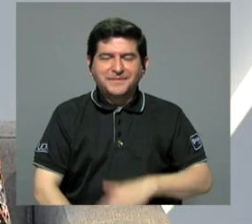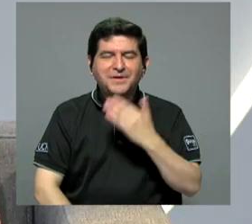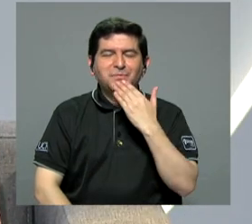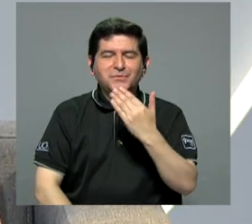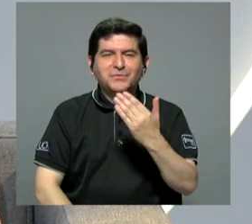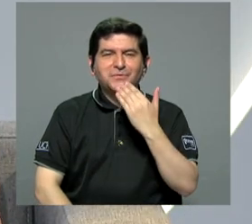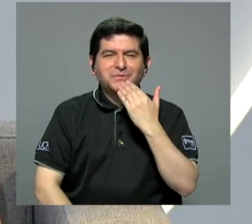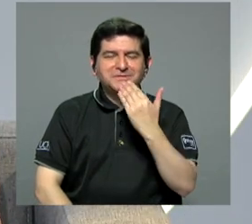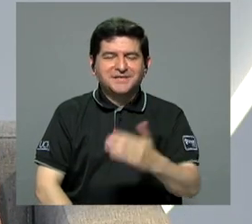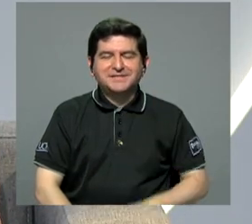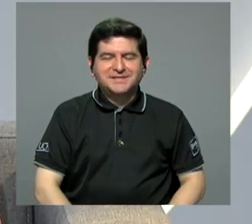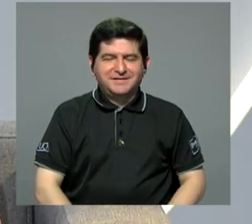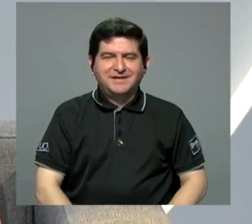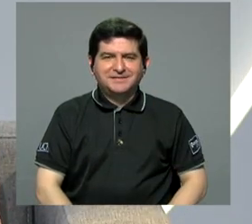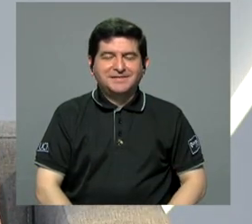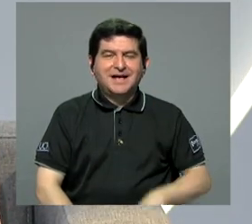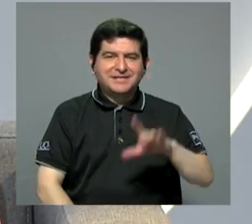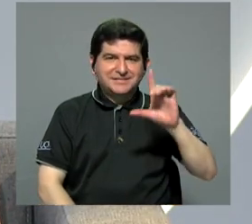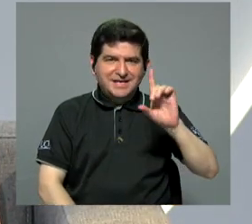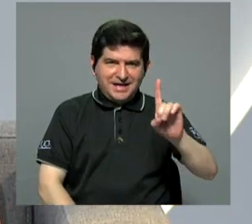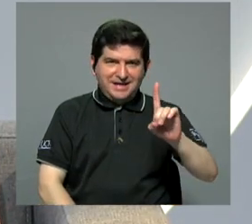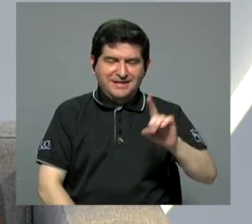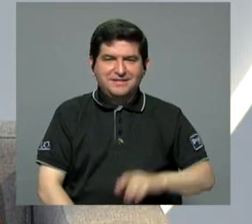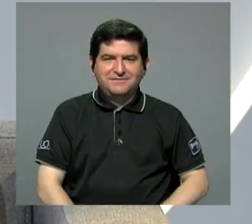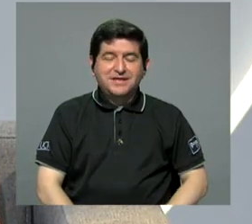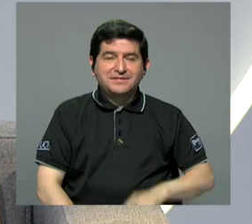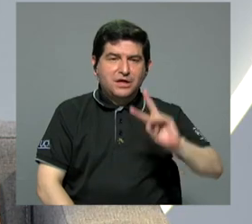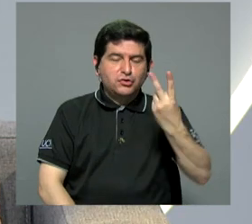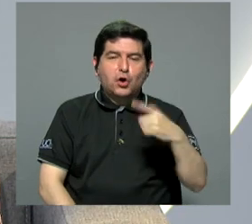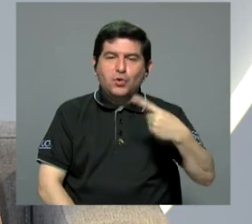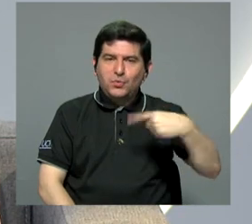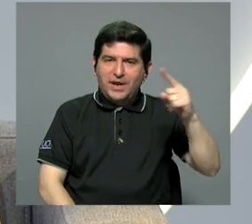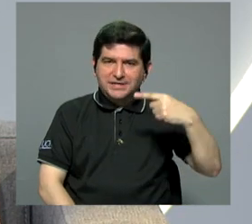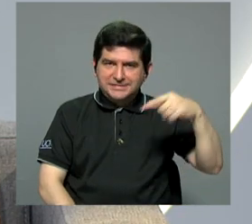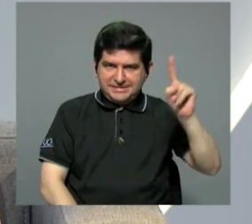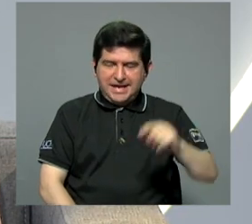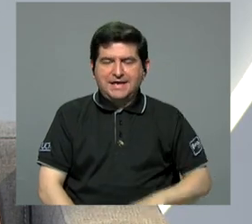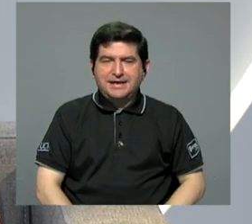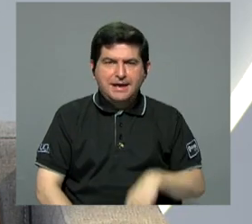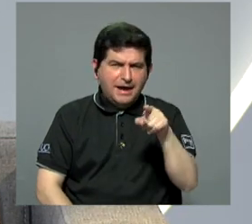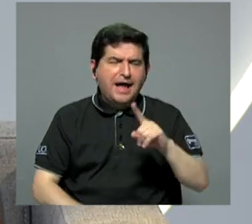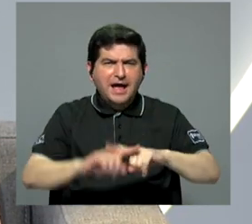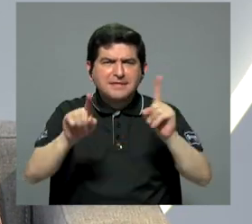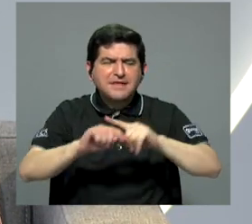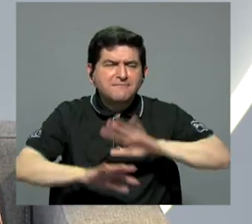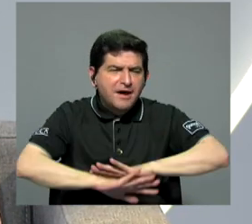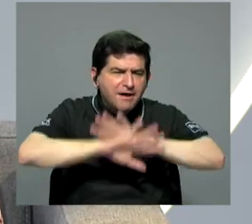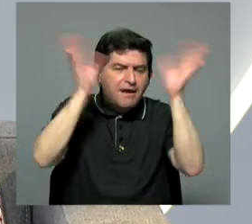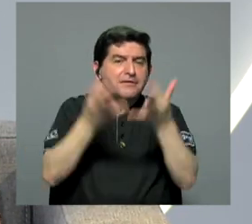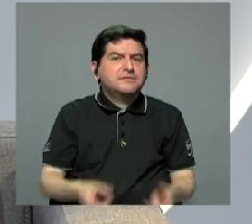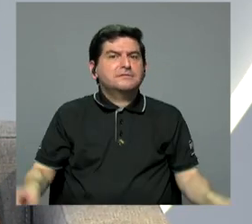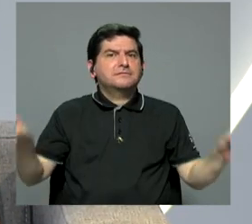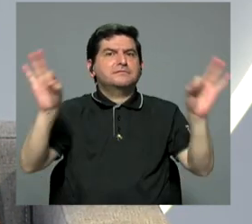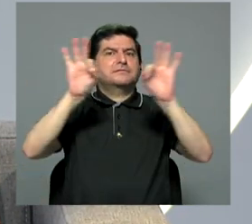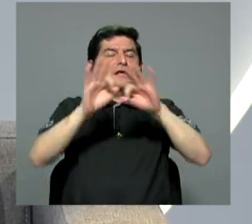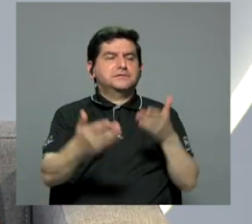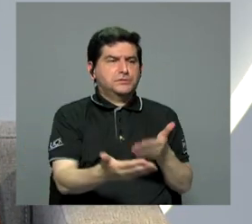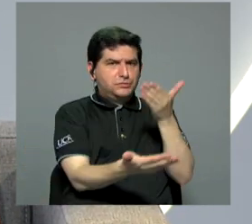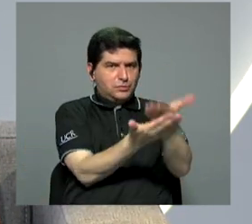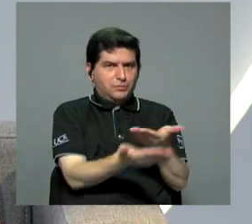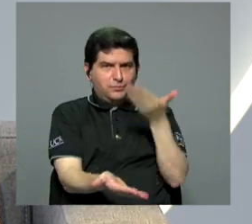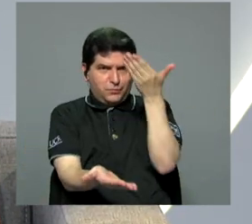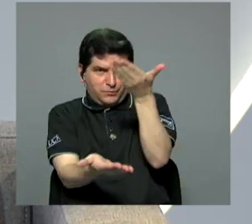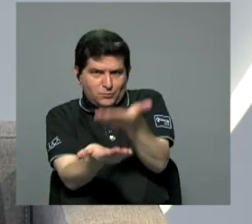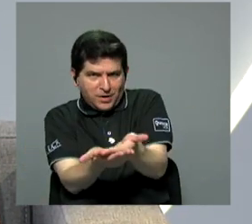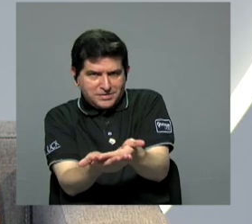Gracias por esta sección a David de Doble Check, donde nos hacía una serie de aclaraciones importantes sobre las propuestas